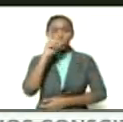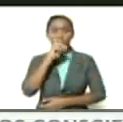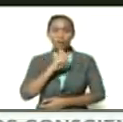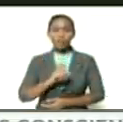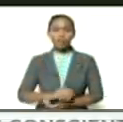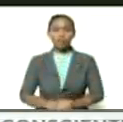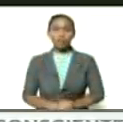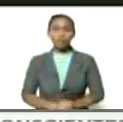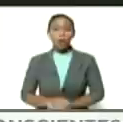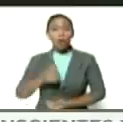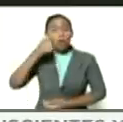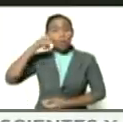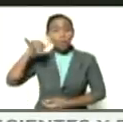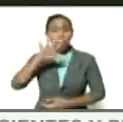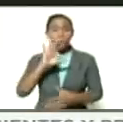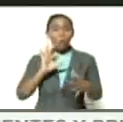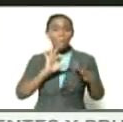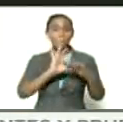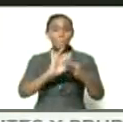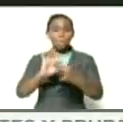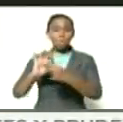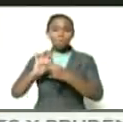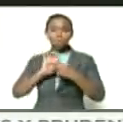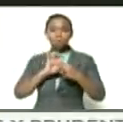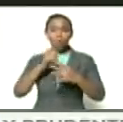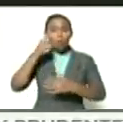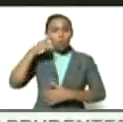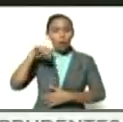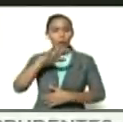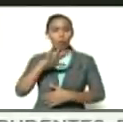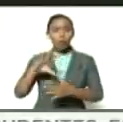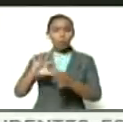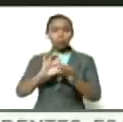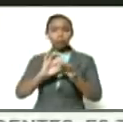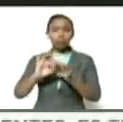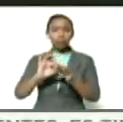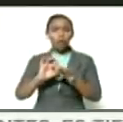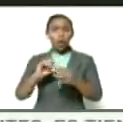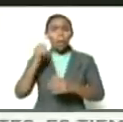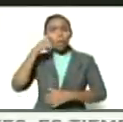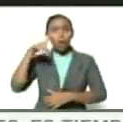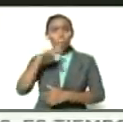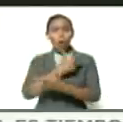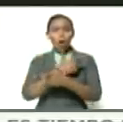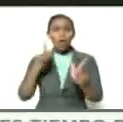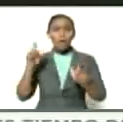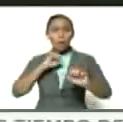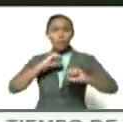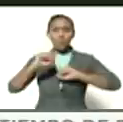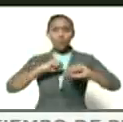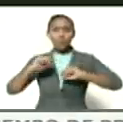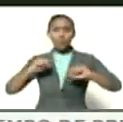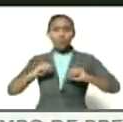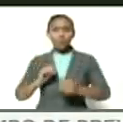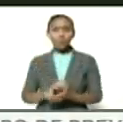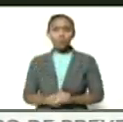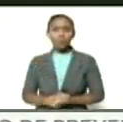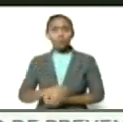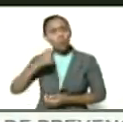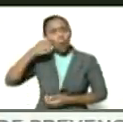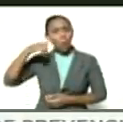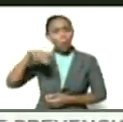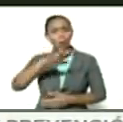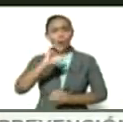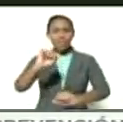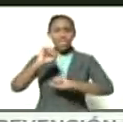pueblo articulado pueblo unido pueblo libre pueblo movilizado pueblo